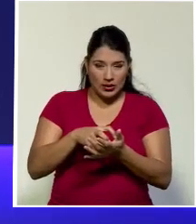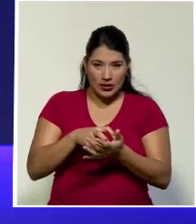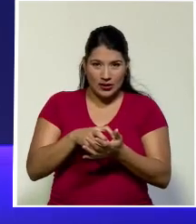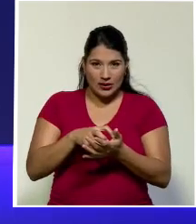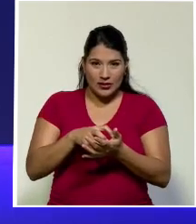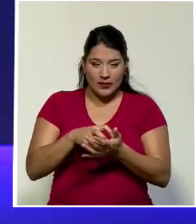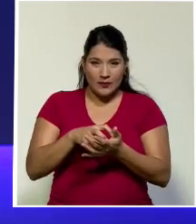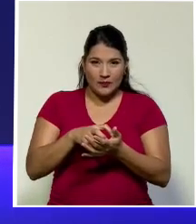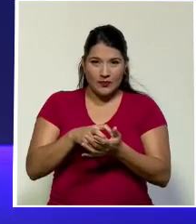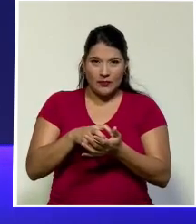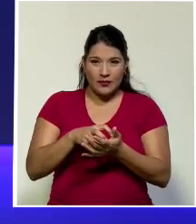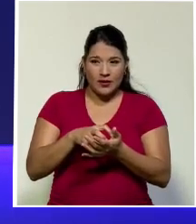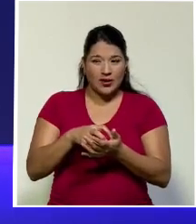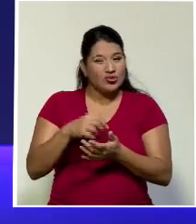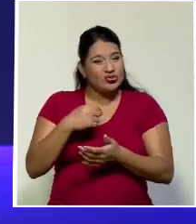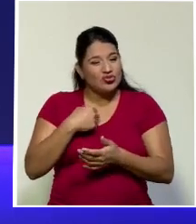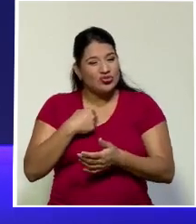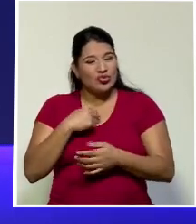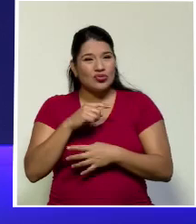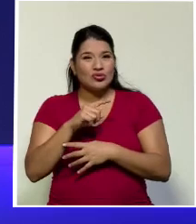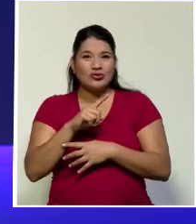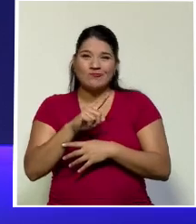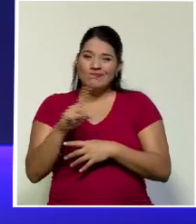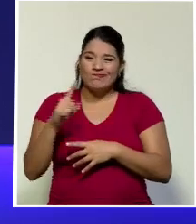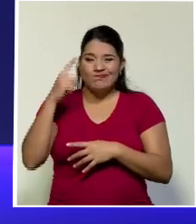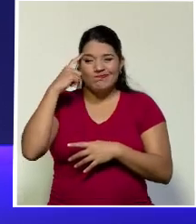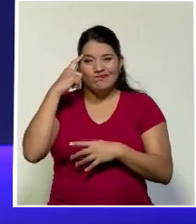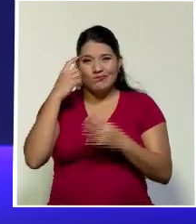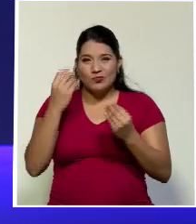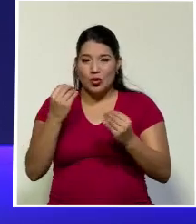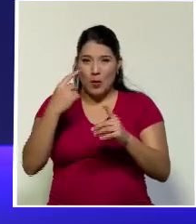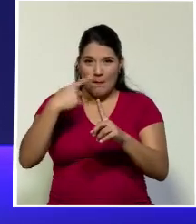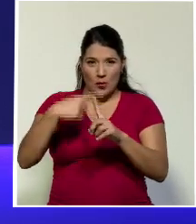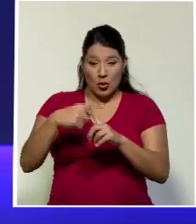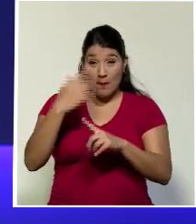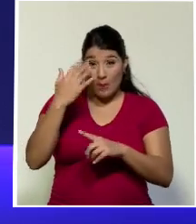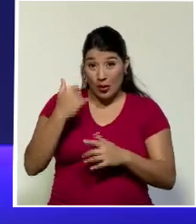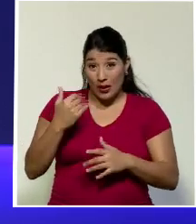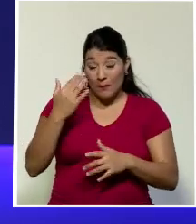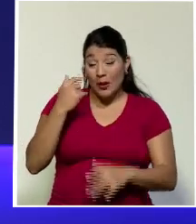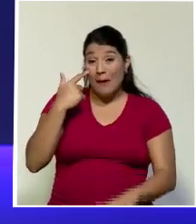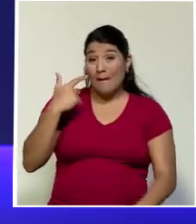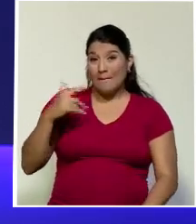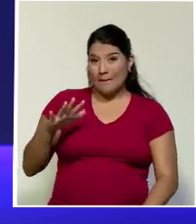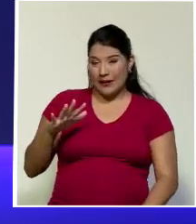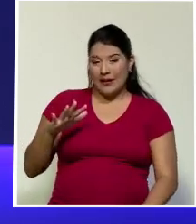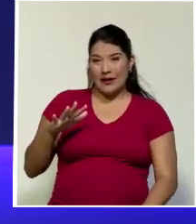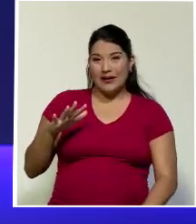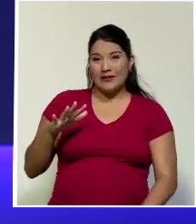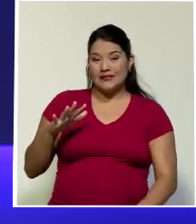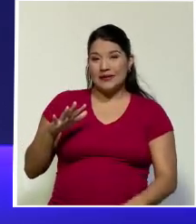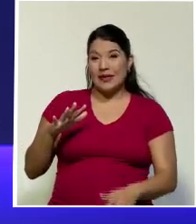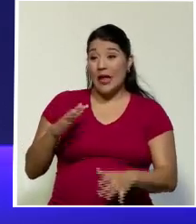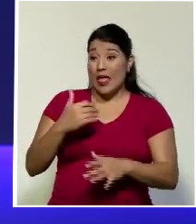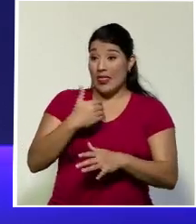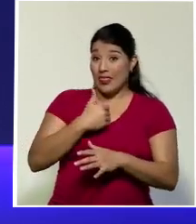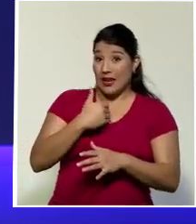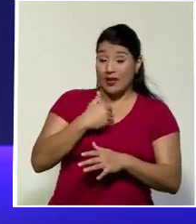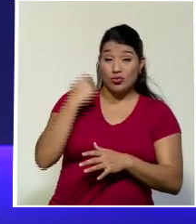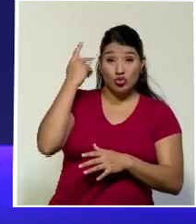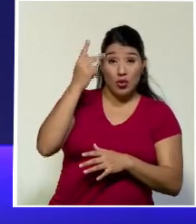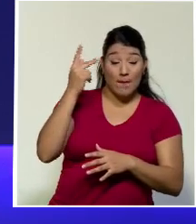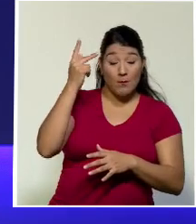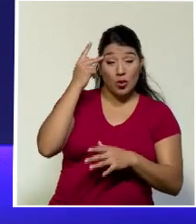no soy muy halagüeño en el sentido de que pareciera que por un lado tenemos una política